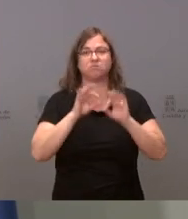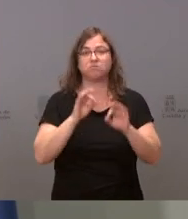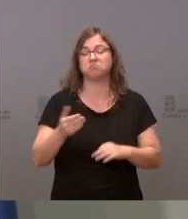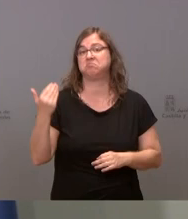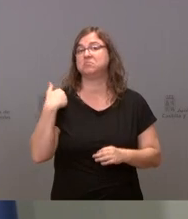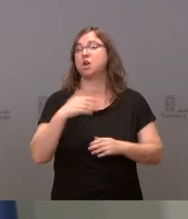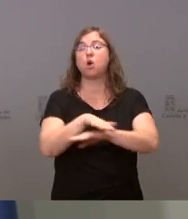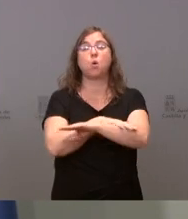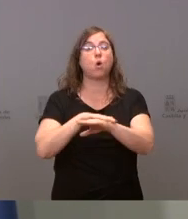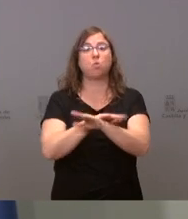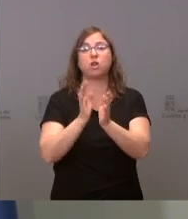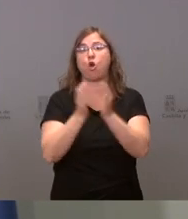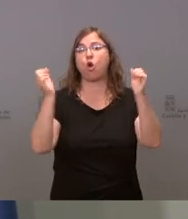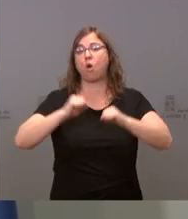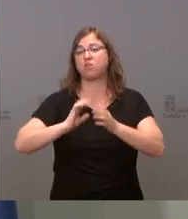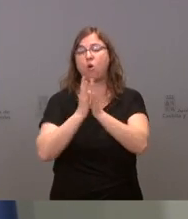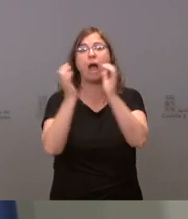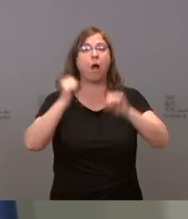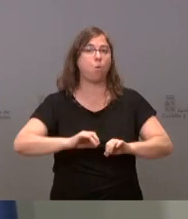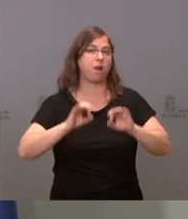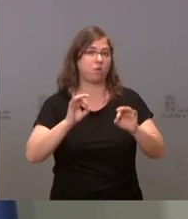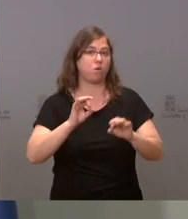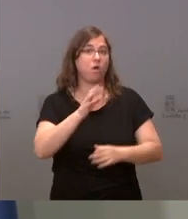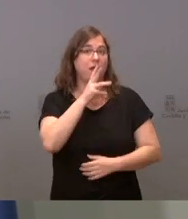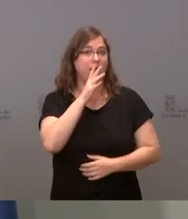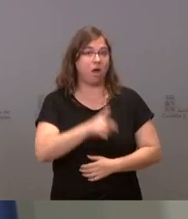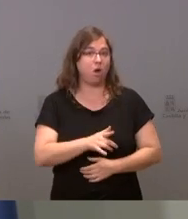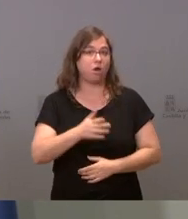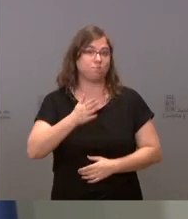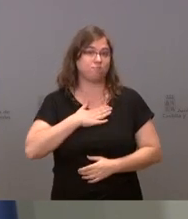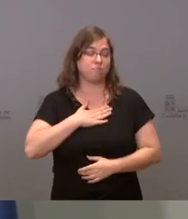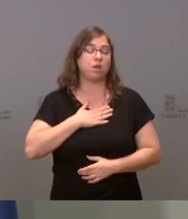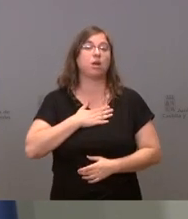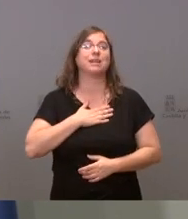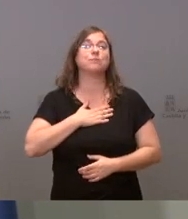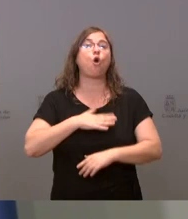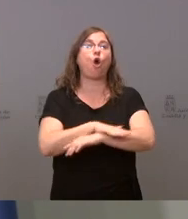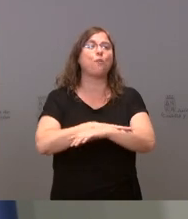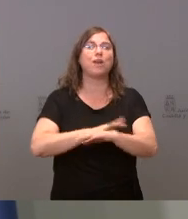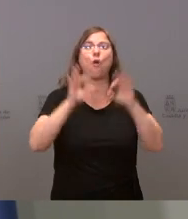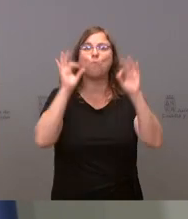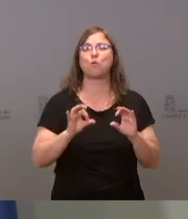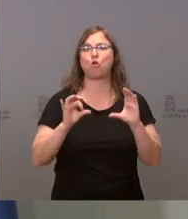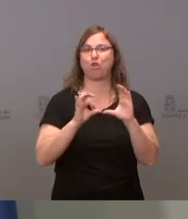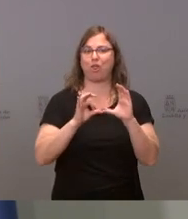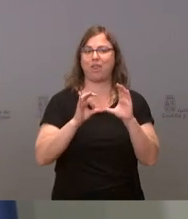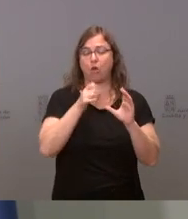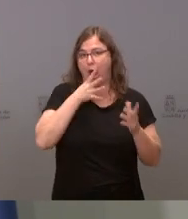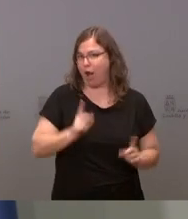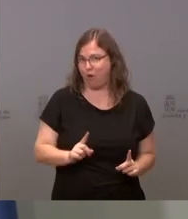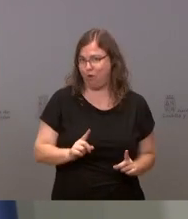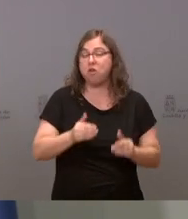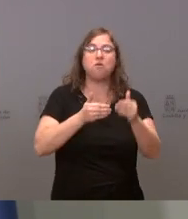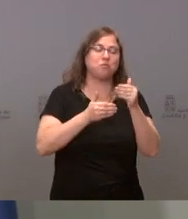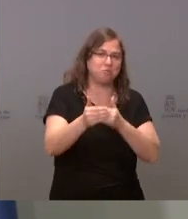proporciones y que ha llegado a unos acuerdos. ¿Este es el gobierno de ciudadanos 100%? No, ya lo será, pero en este momento no